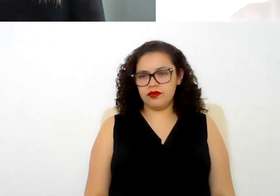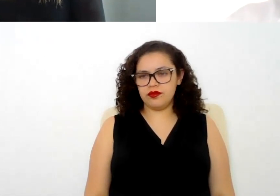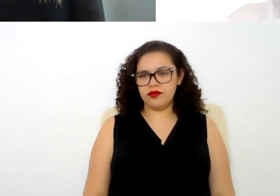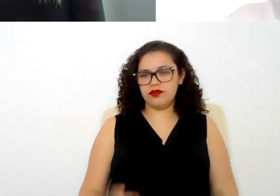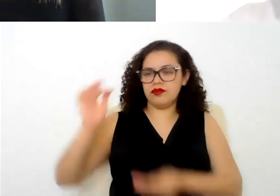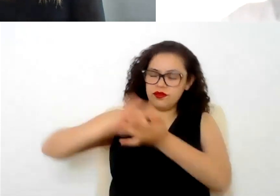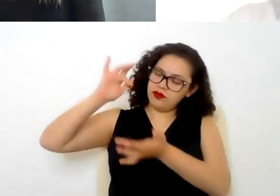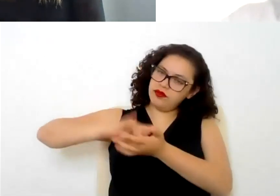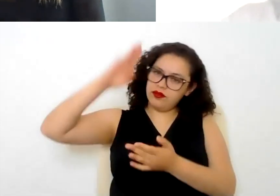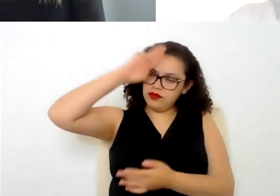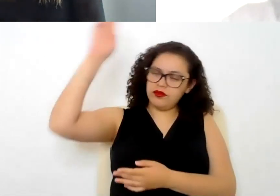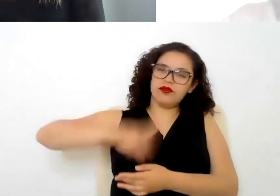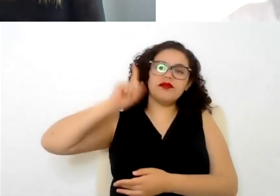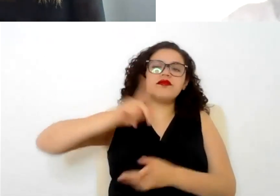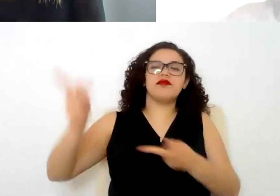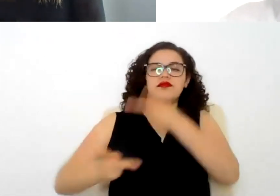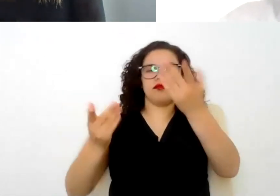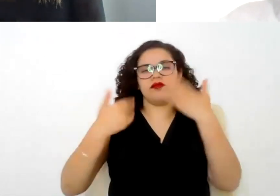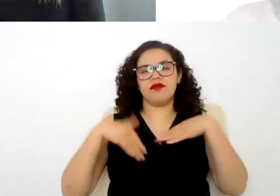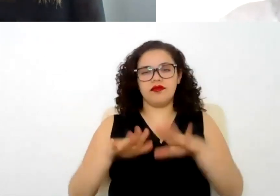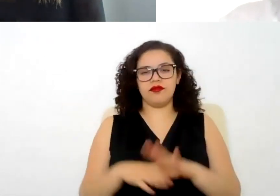muchas gracias maestra la siguiente pregunta